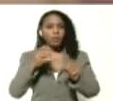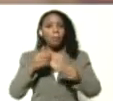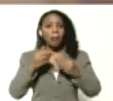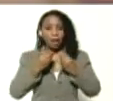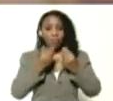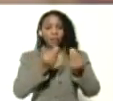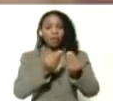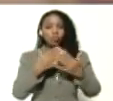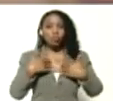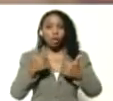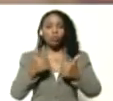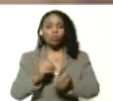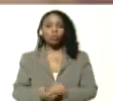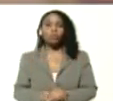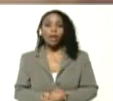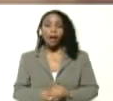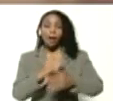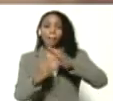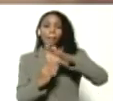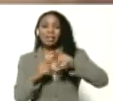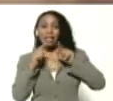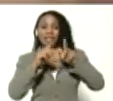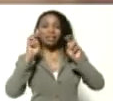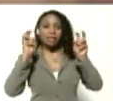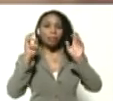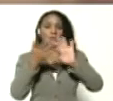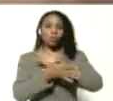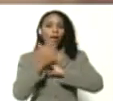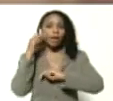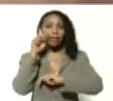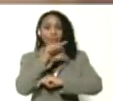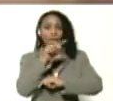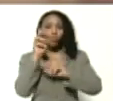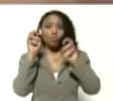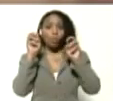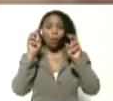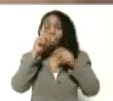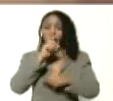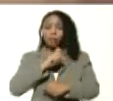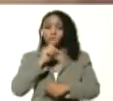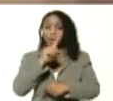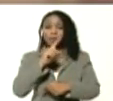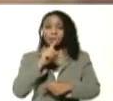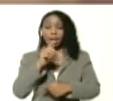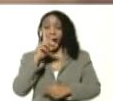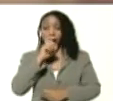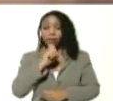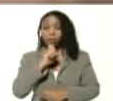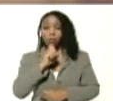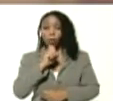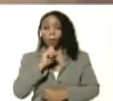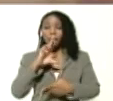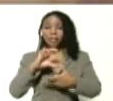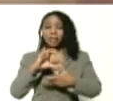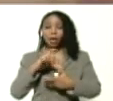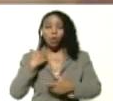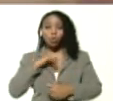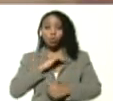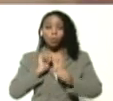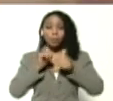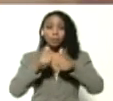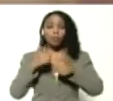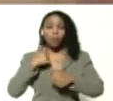garantizar su salud. Y en base a esto, presidente, en este nuevo año, un año bicentenario, hemos arrancado nuestra